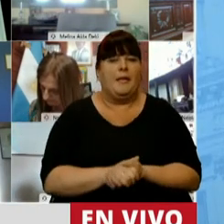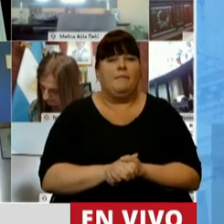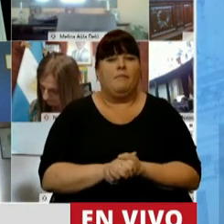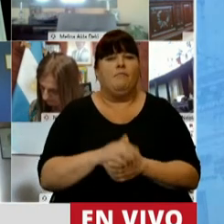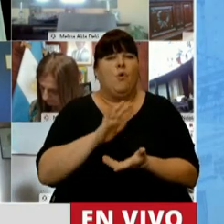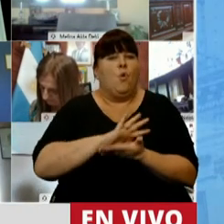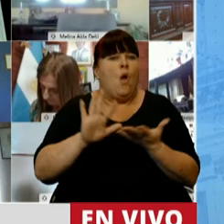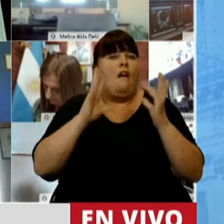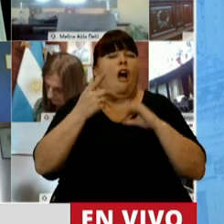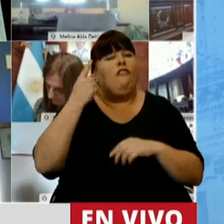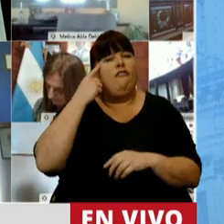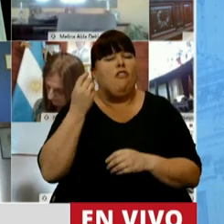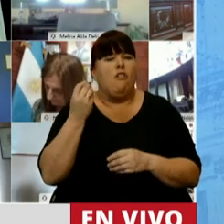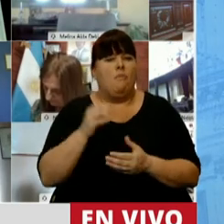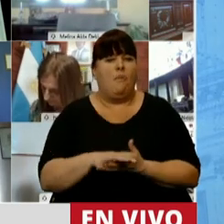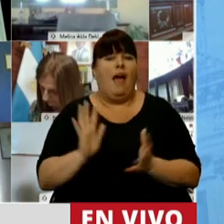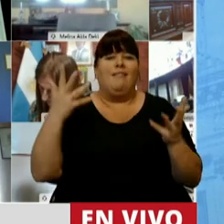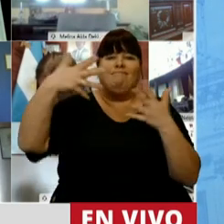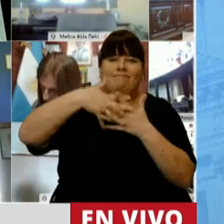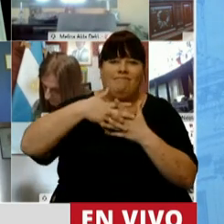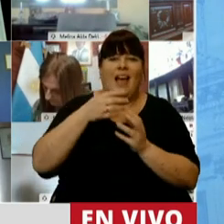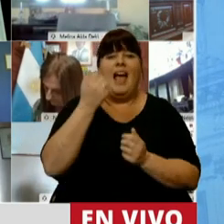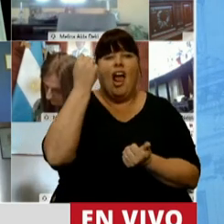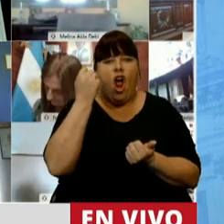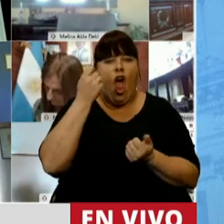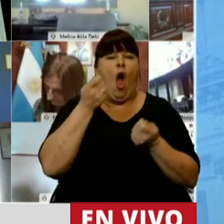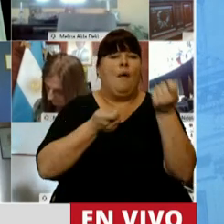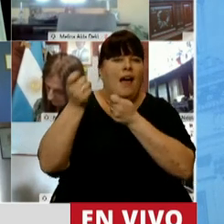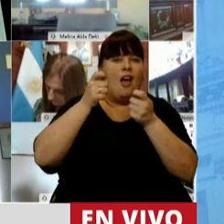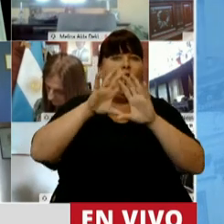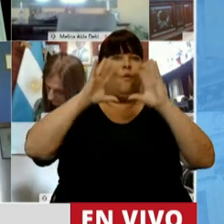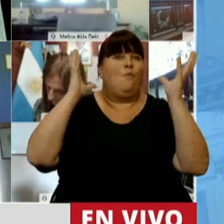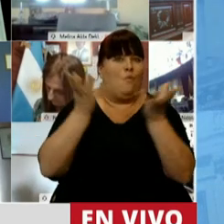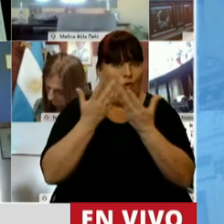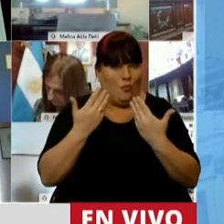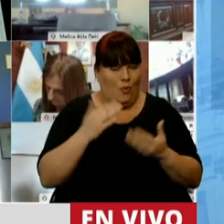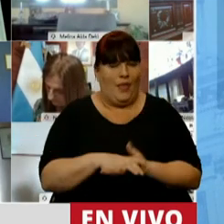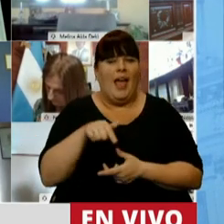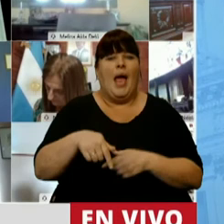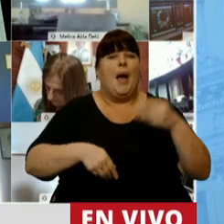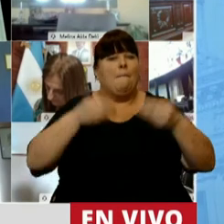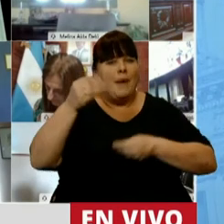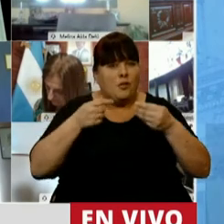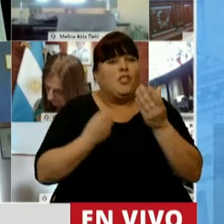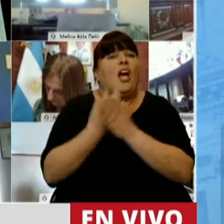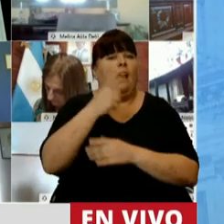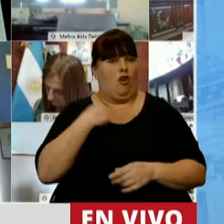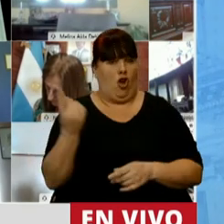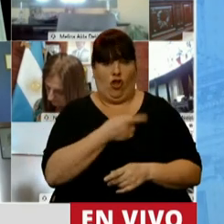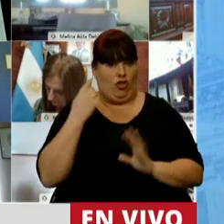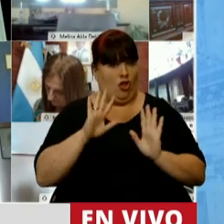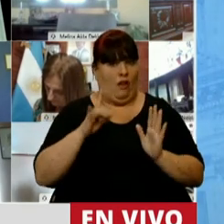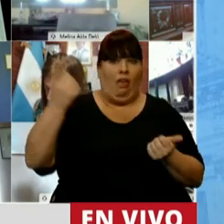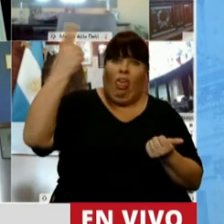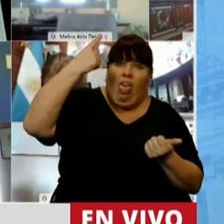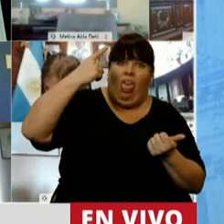se propone una nueva lógica de integración tanto financiera como comercial con el resto del mundo. Este presupuesto lo hicimos nosotros, sin